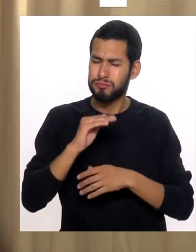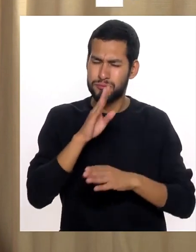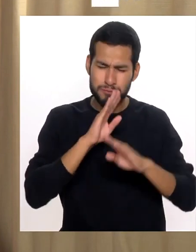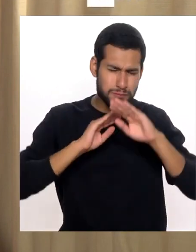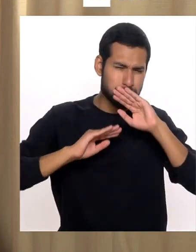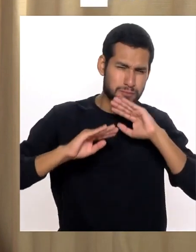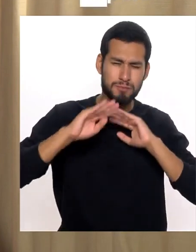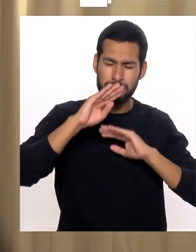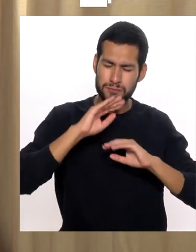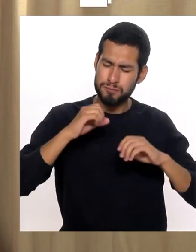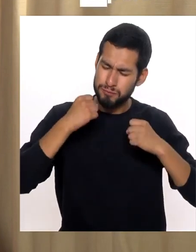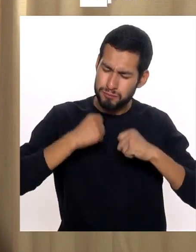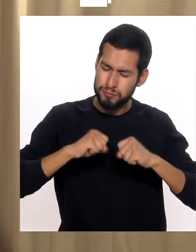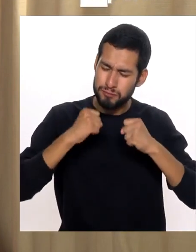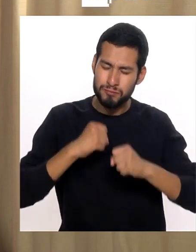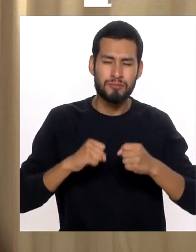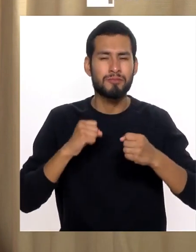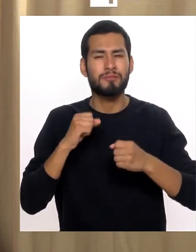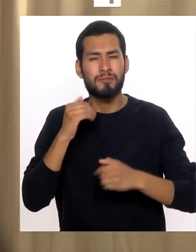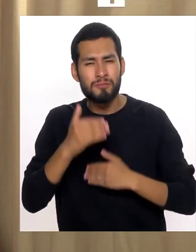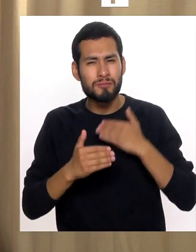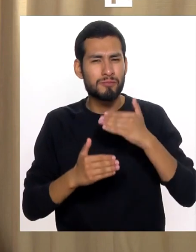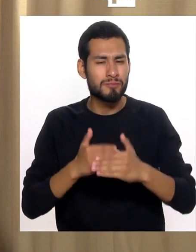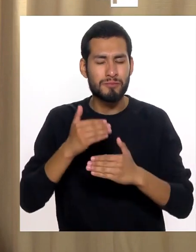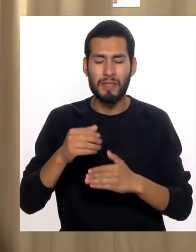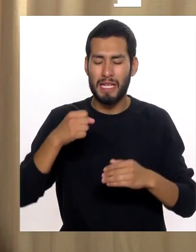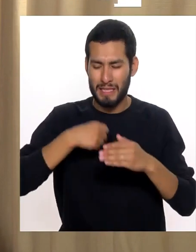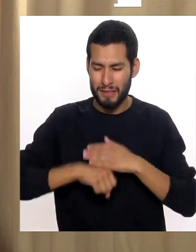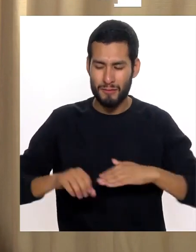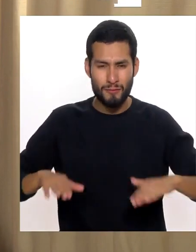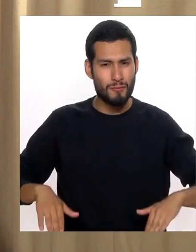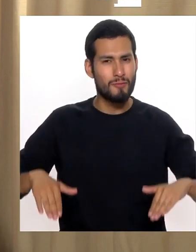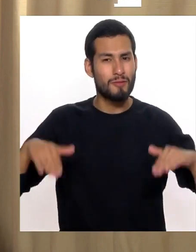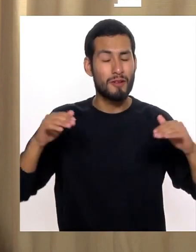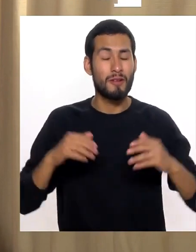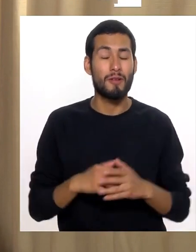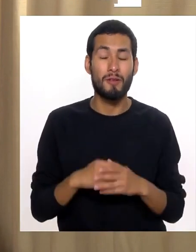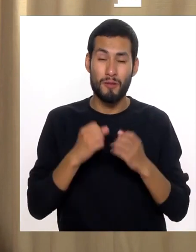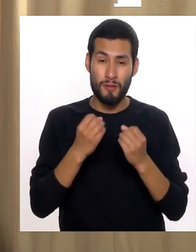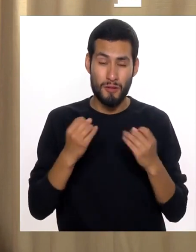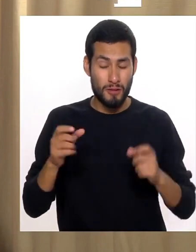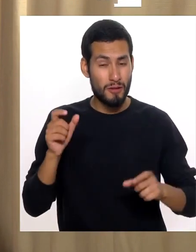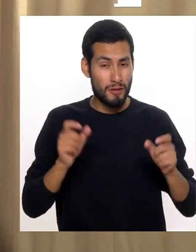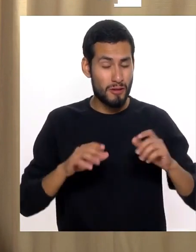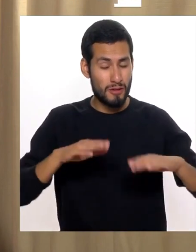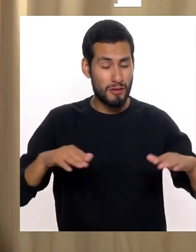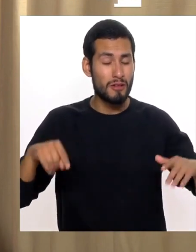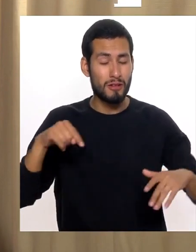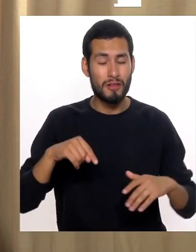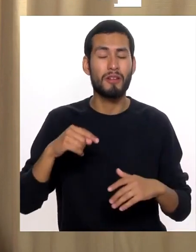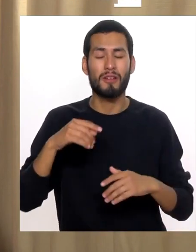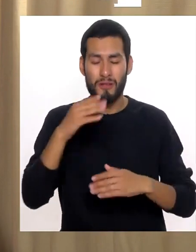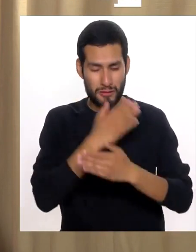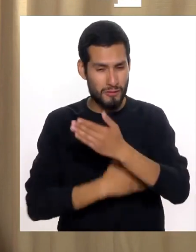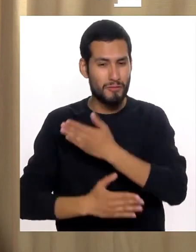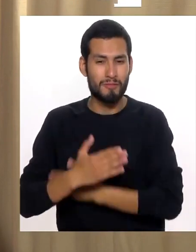superado muchos obstáculos Que han podido salir adelante con sus hijos Muchos de ellos también con